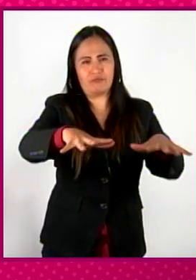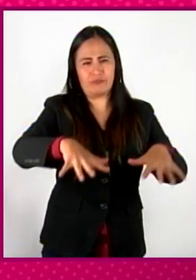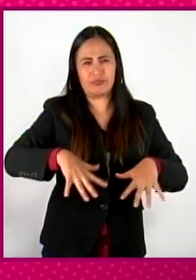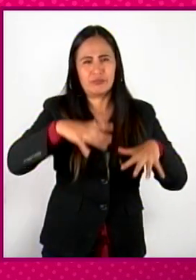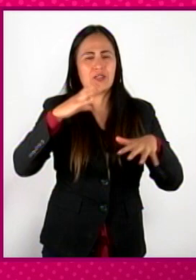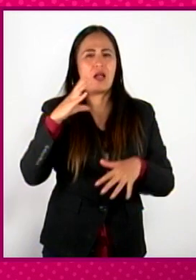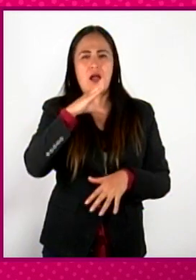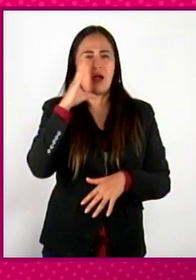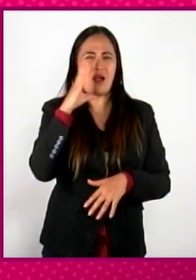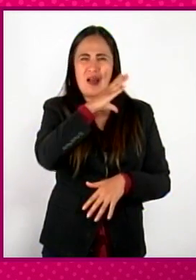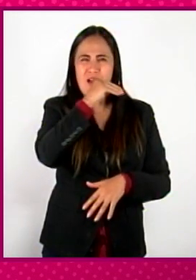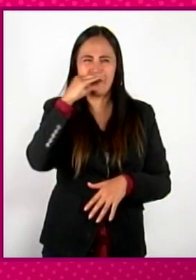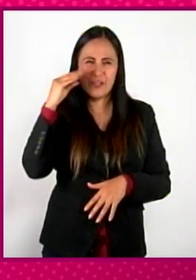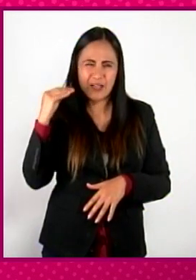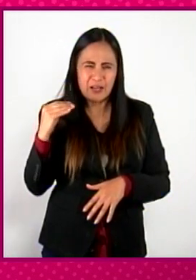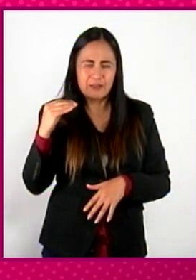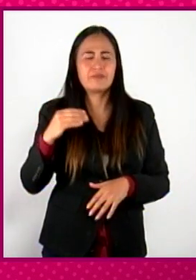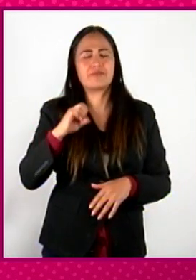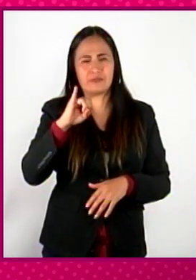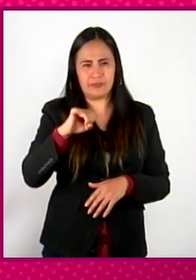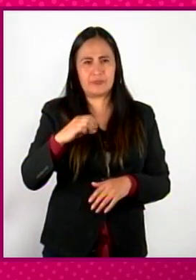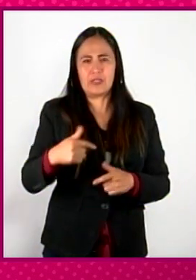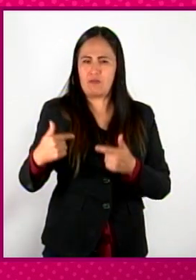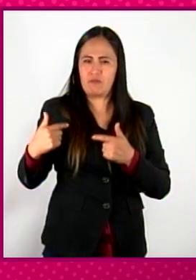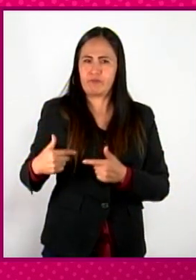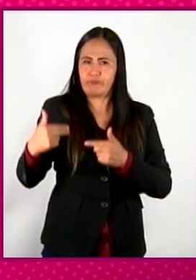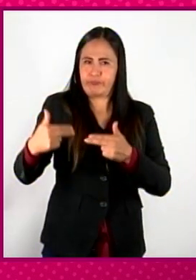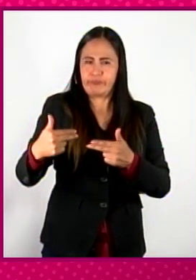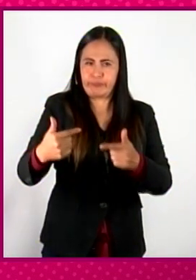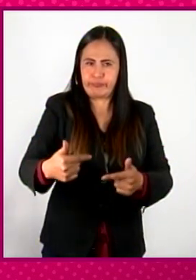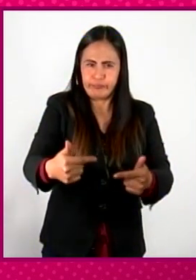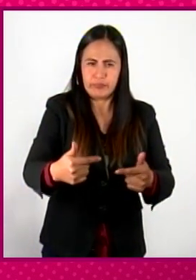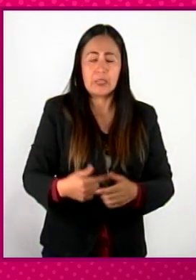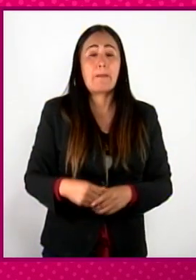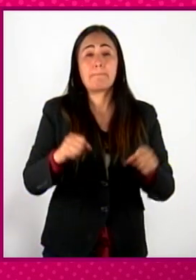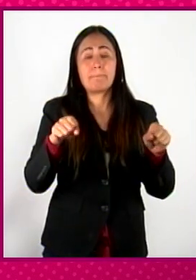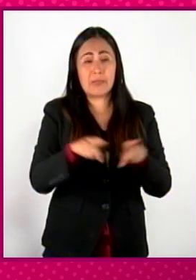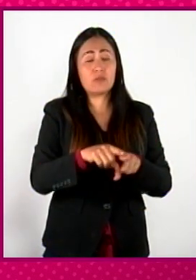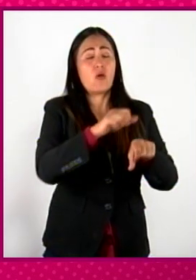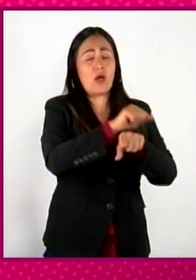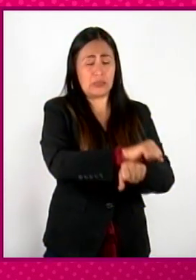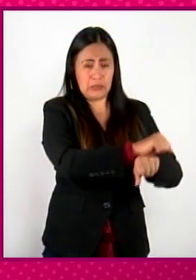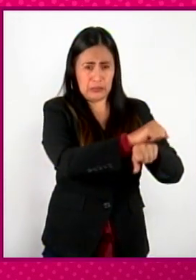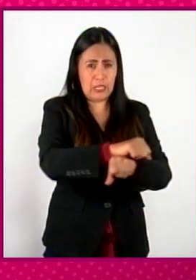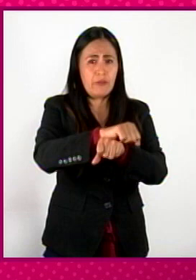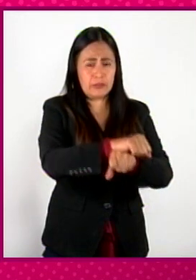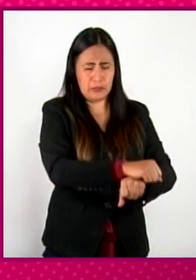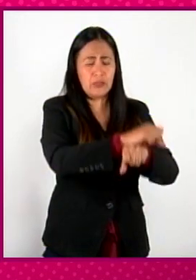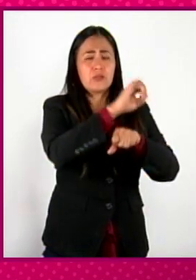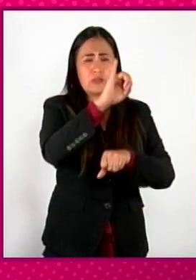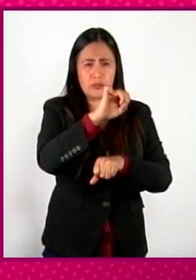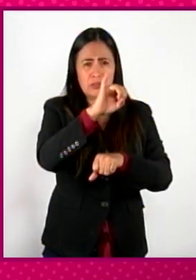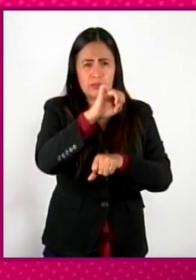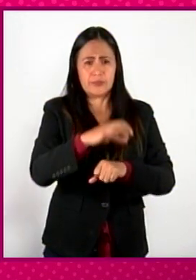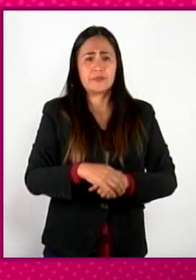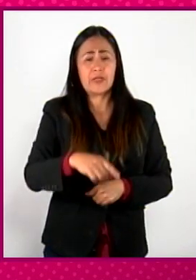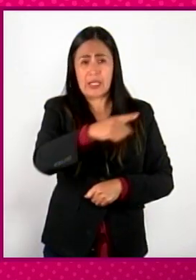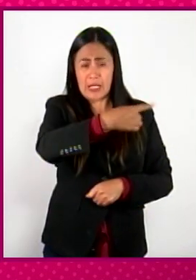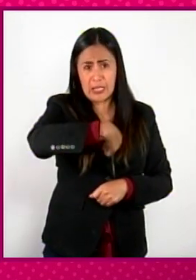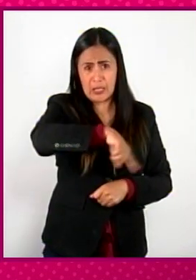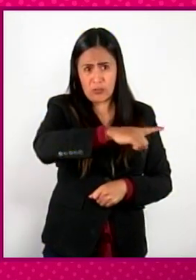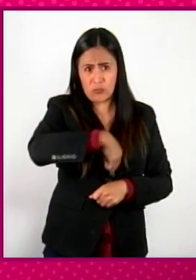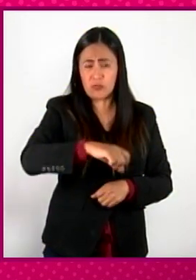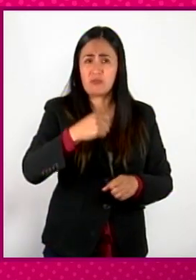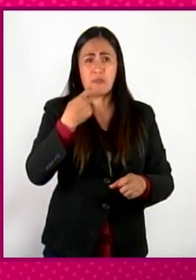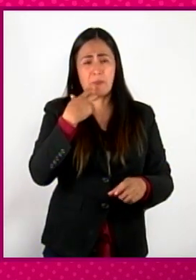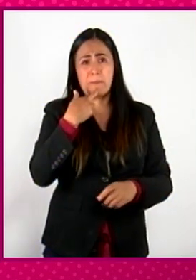afrodescendientes y también hubo esclavizados, en menor medida los hubo y ellos en algún momento pudieron buscar